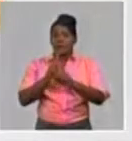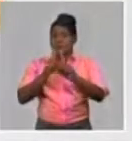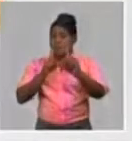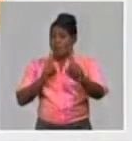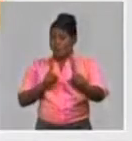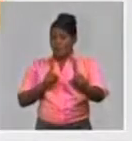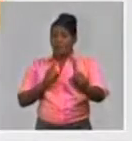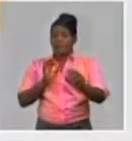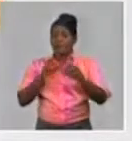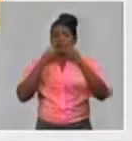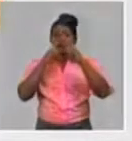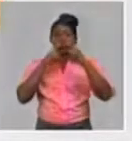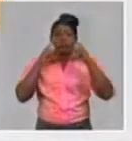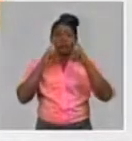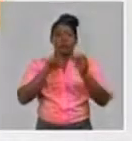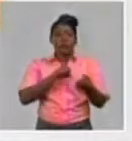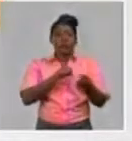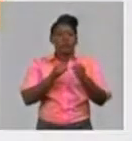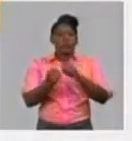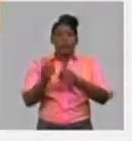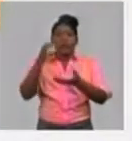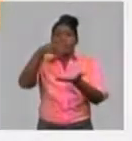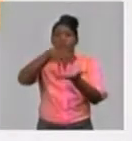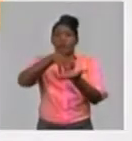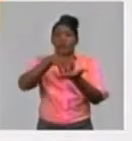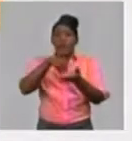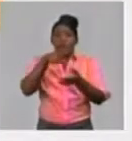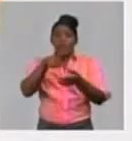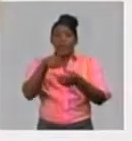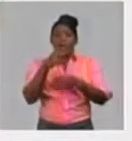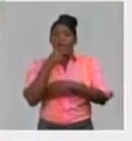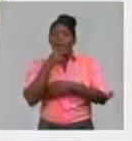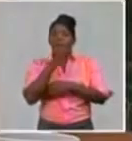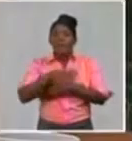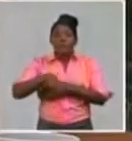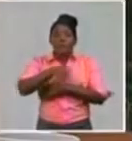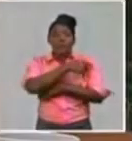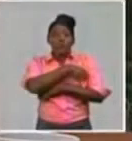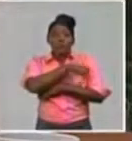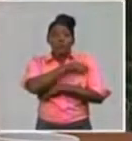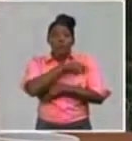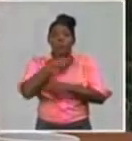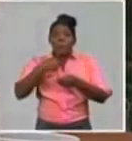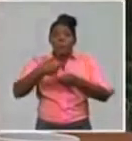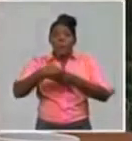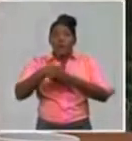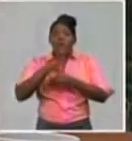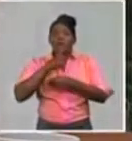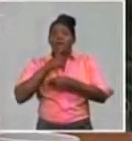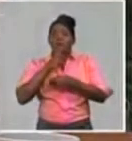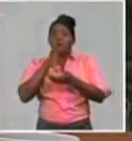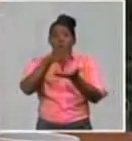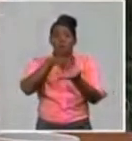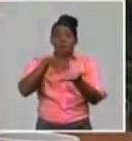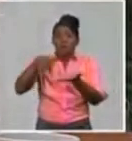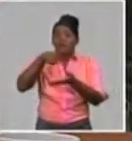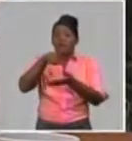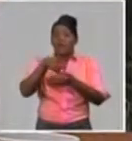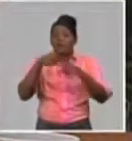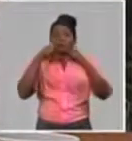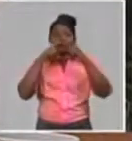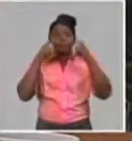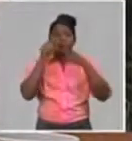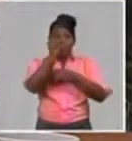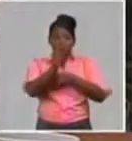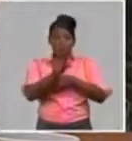físico y el uso del nasobuco en las oficinas comerciales y de atención a la población, fomentando el uso de las plataformas virtuales